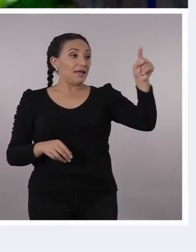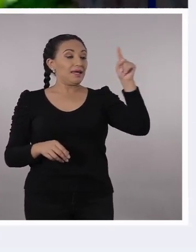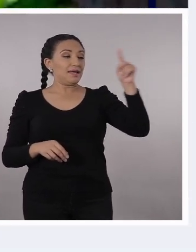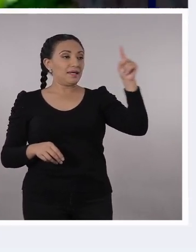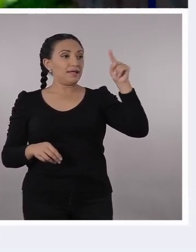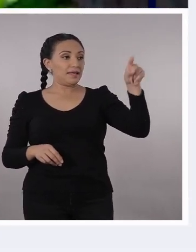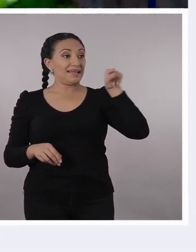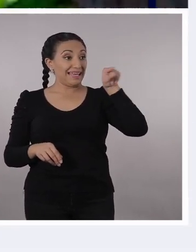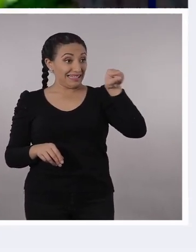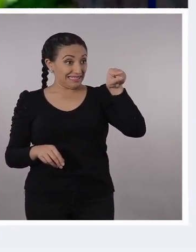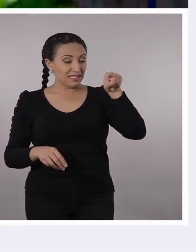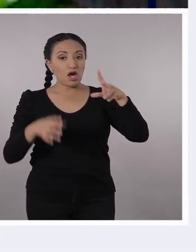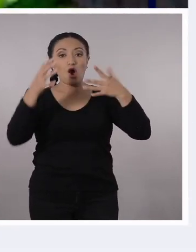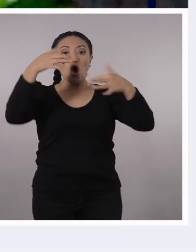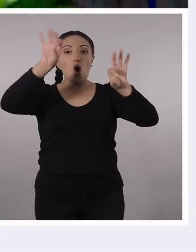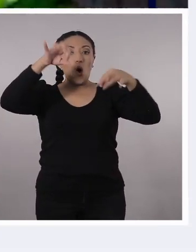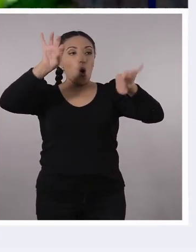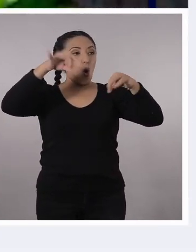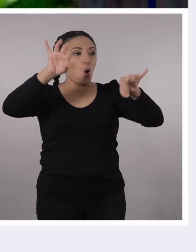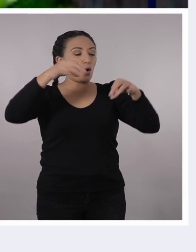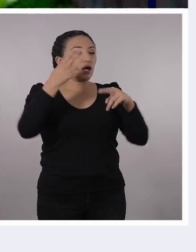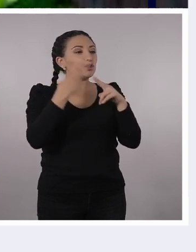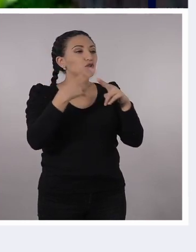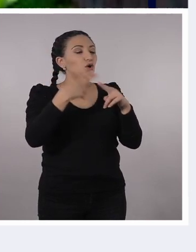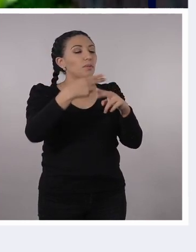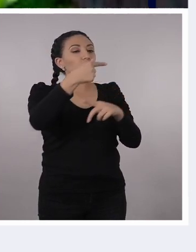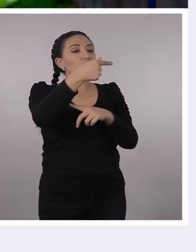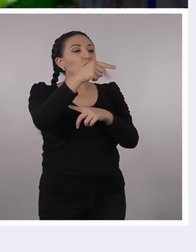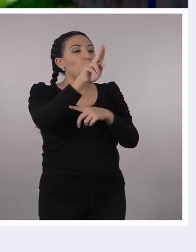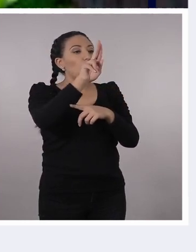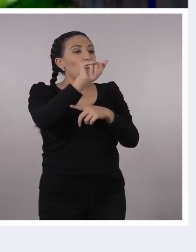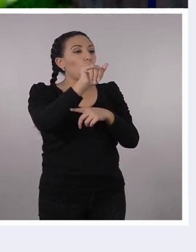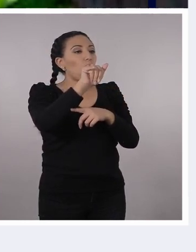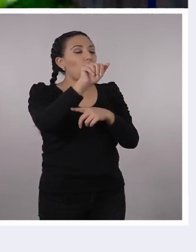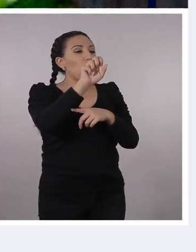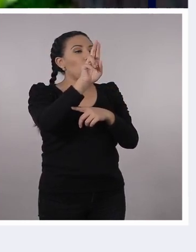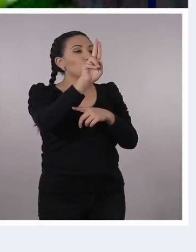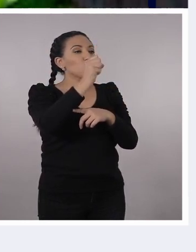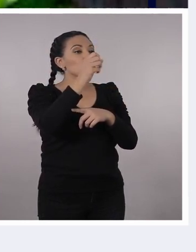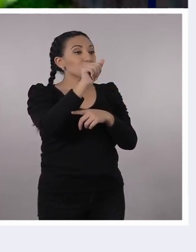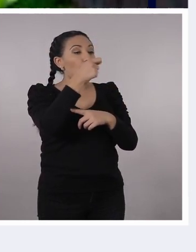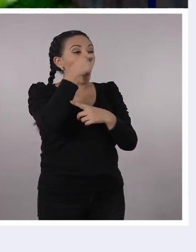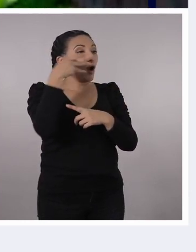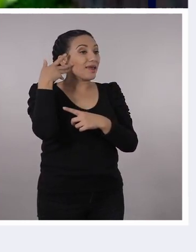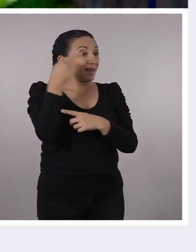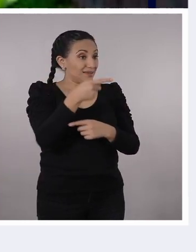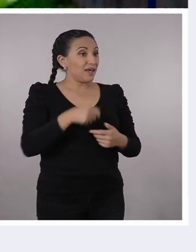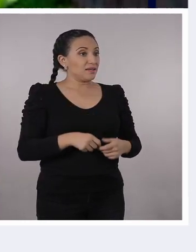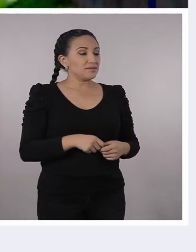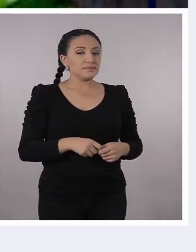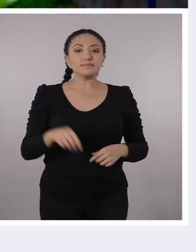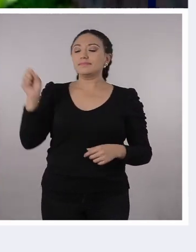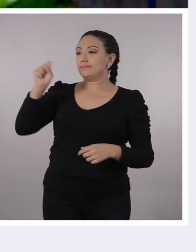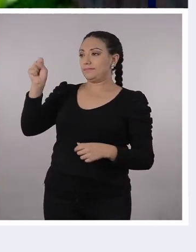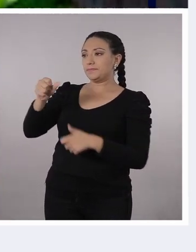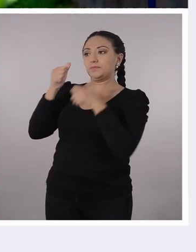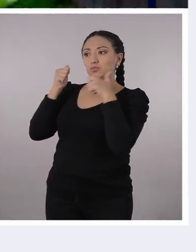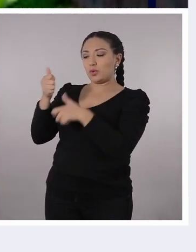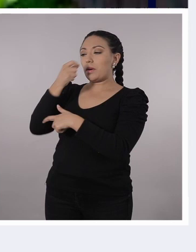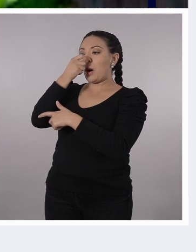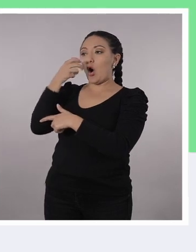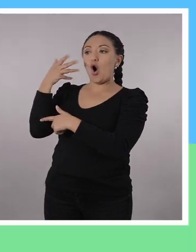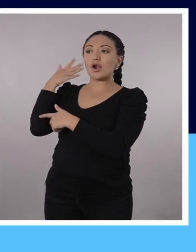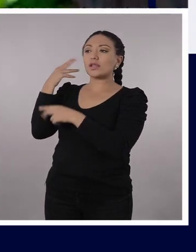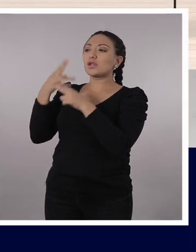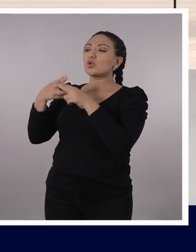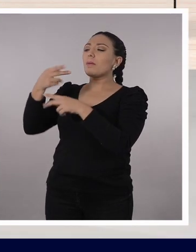Yo sé, profe. Esas son unas hojitas de guayusa que se producen acá en el Oriente Ecuatoriano. Perfecto, es